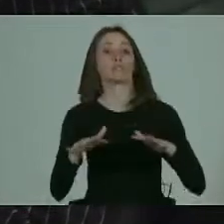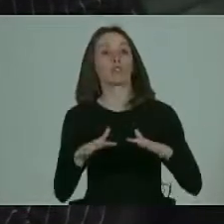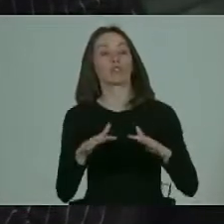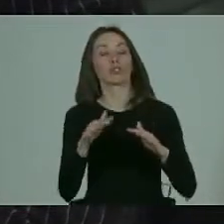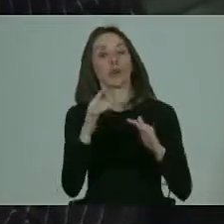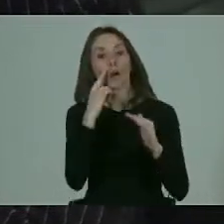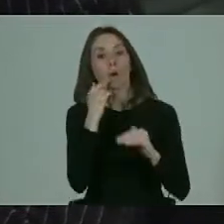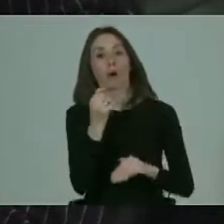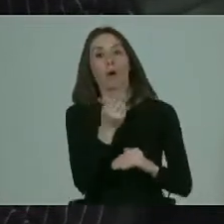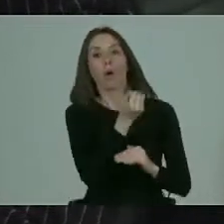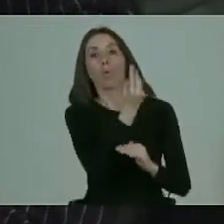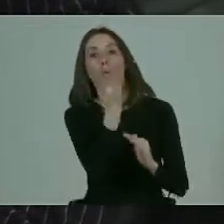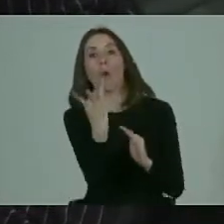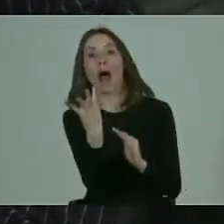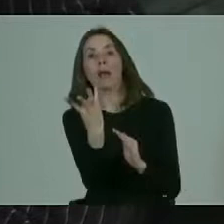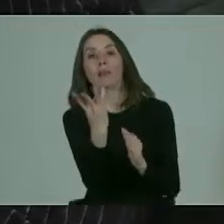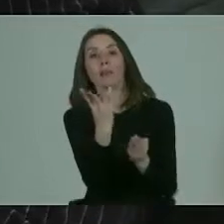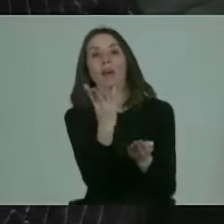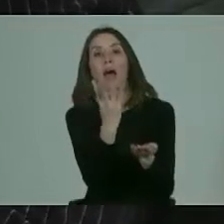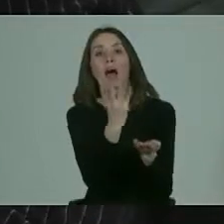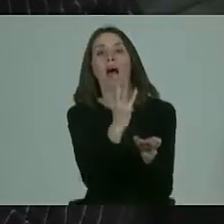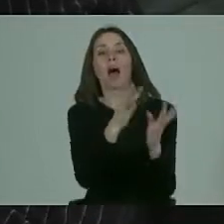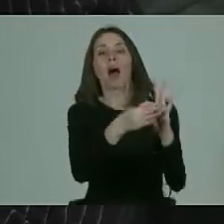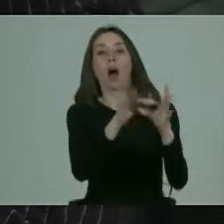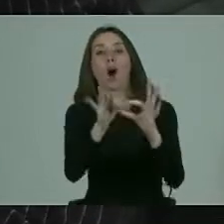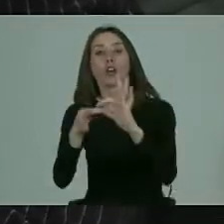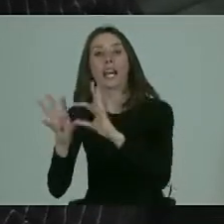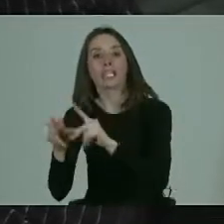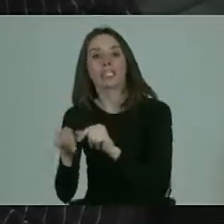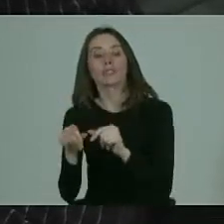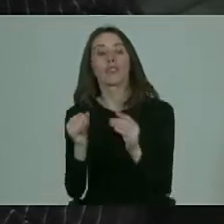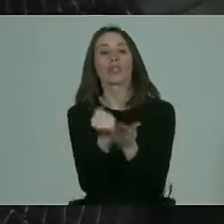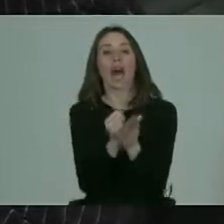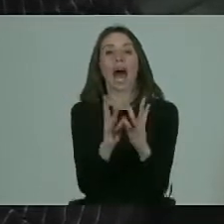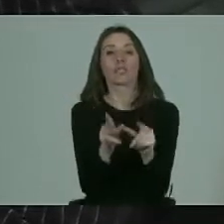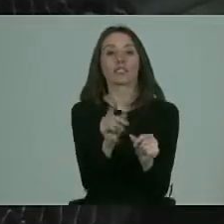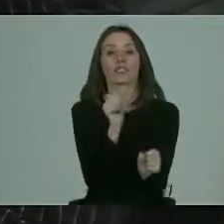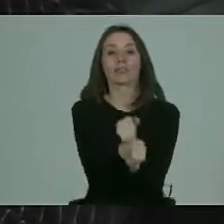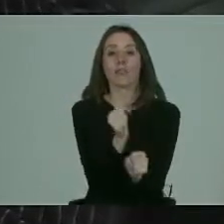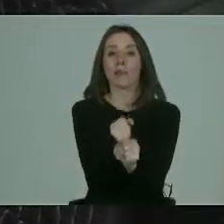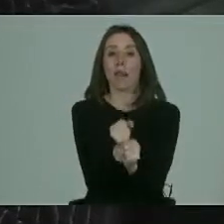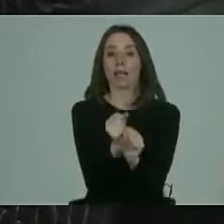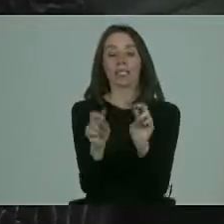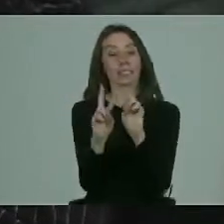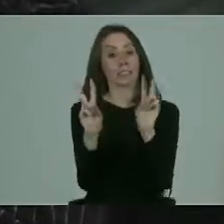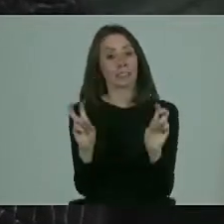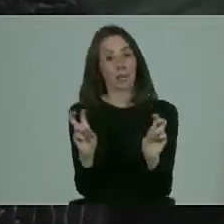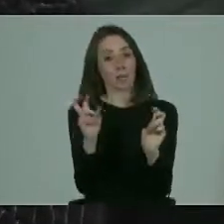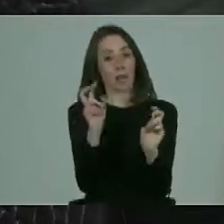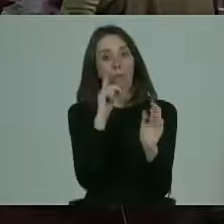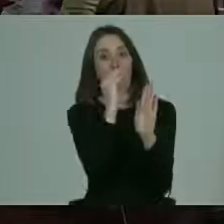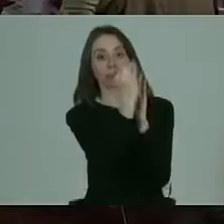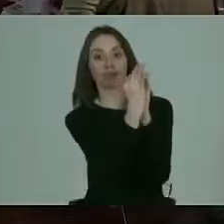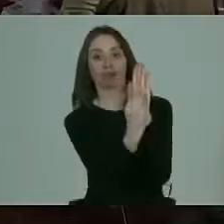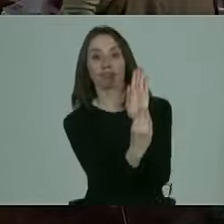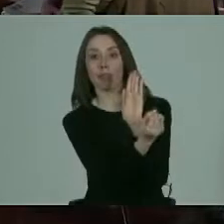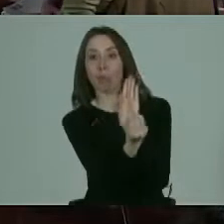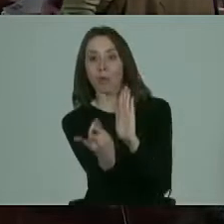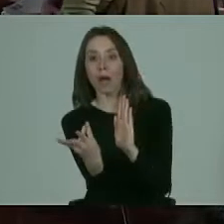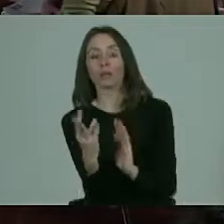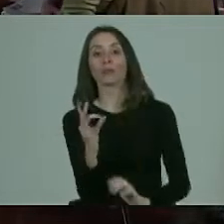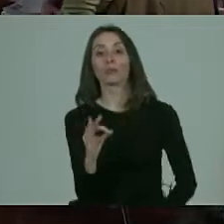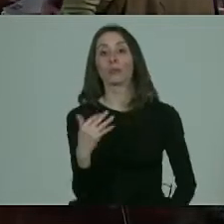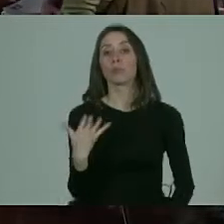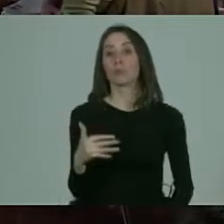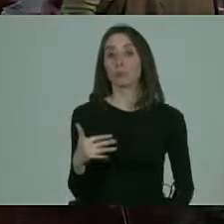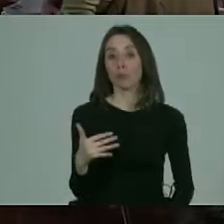catastrar todas las organizaciones y asociaciones que estamos trabajando con respecto al tema. Eso es súper